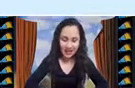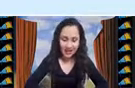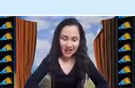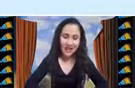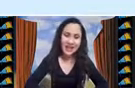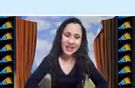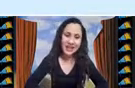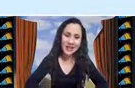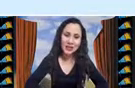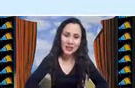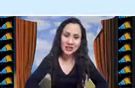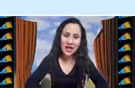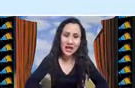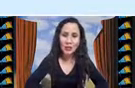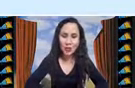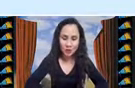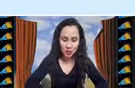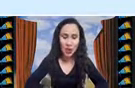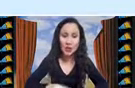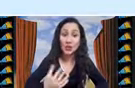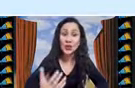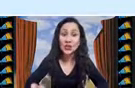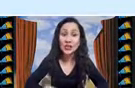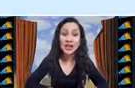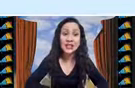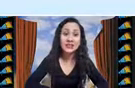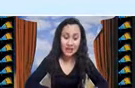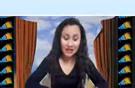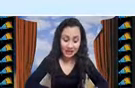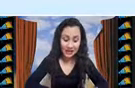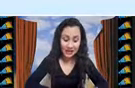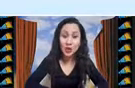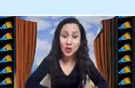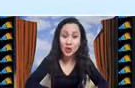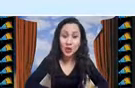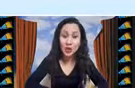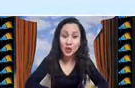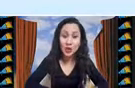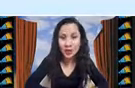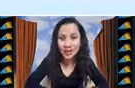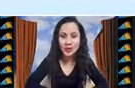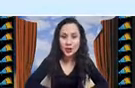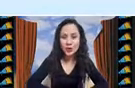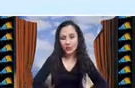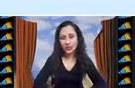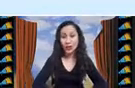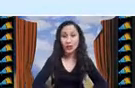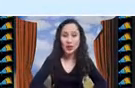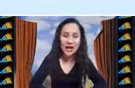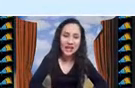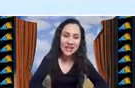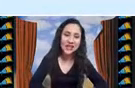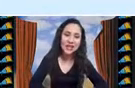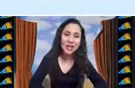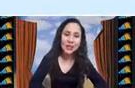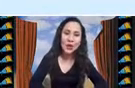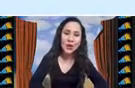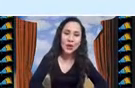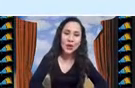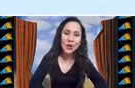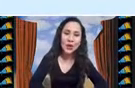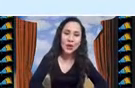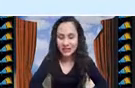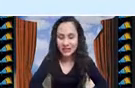Jalapa, es un estado hermoso, con muchas atracciones naturales y culturales.